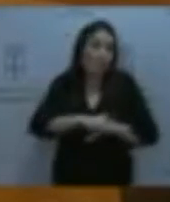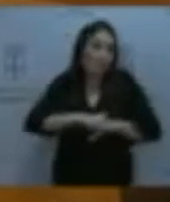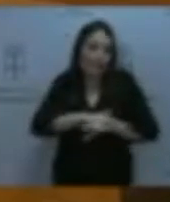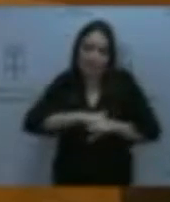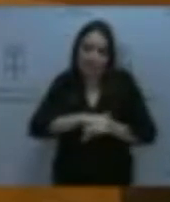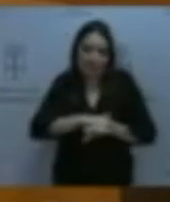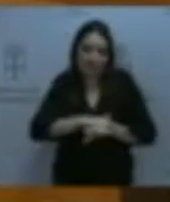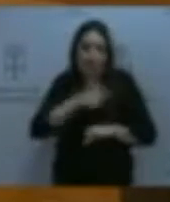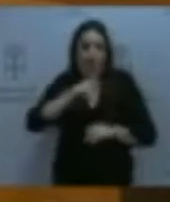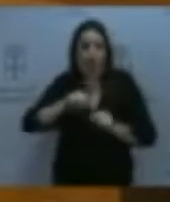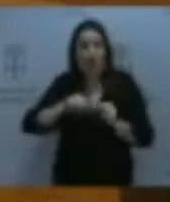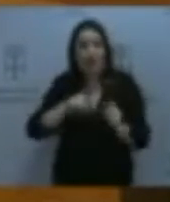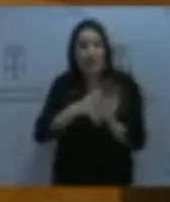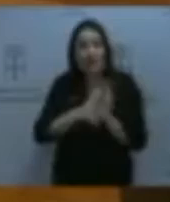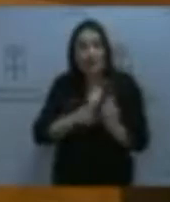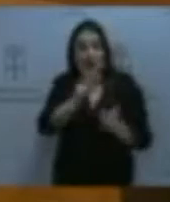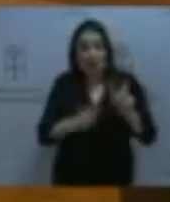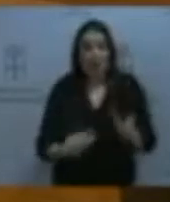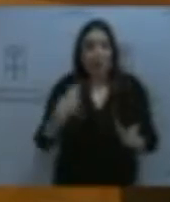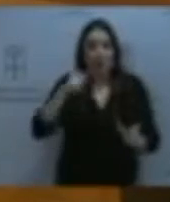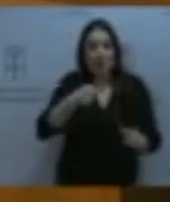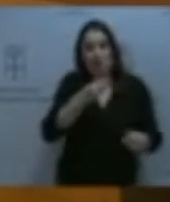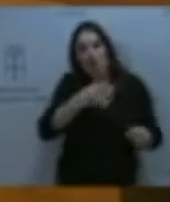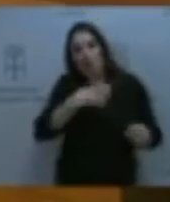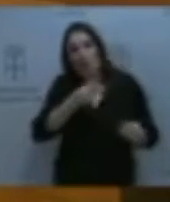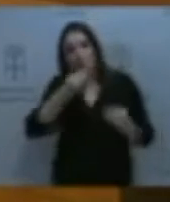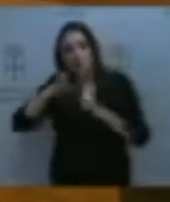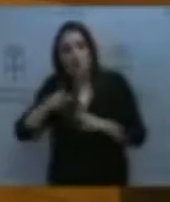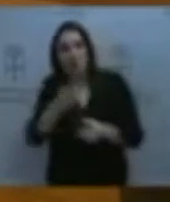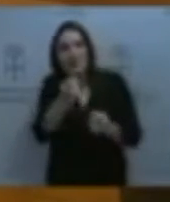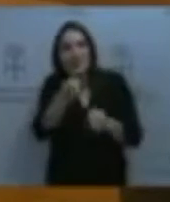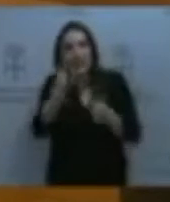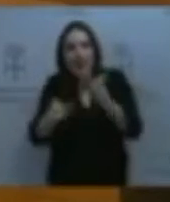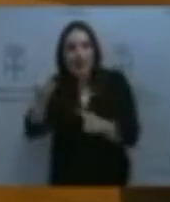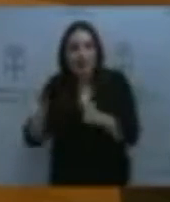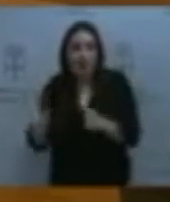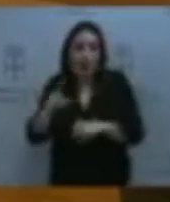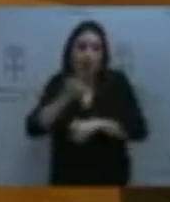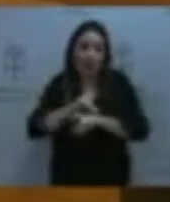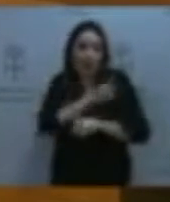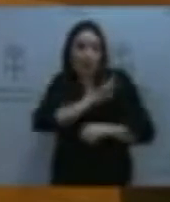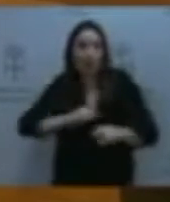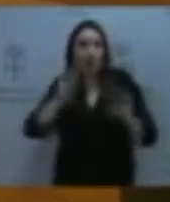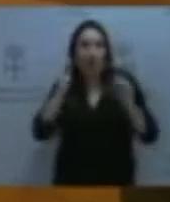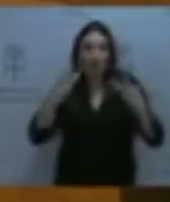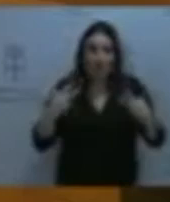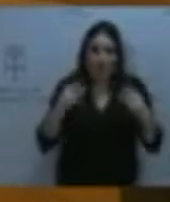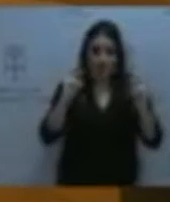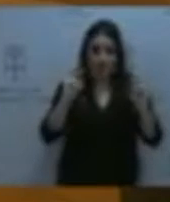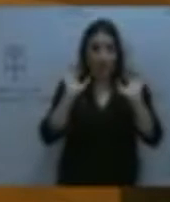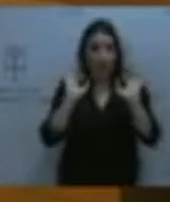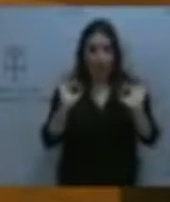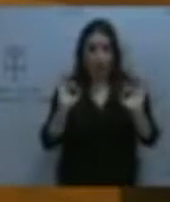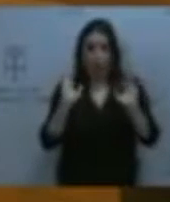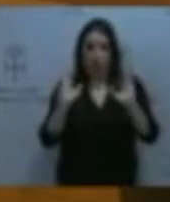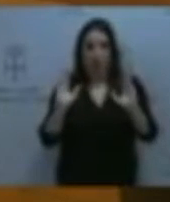para el relevo generacional, el fecho de captar a todos estos residentes que concluyen la soformación xusto en ese preciso